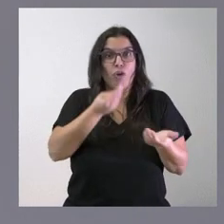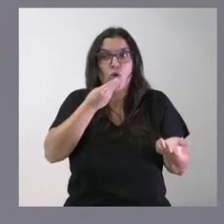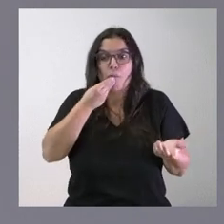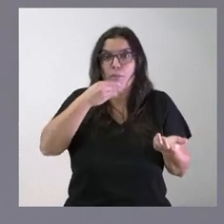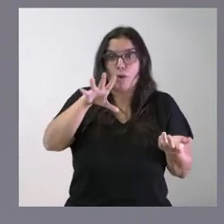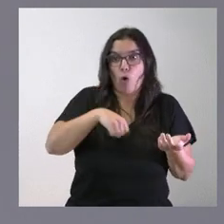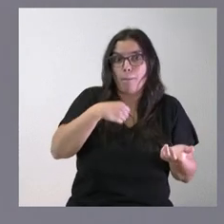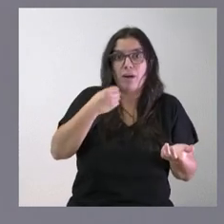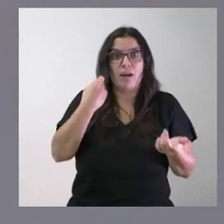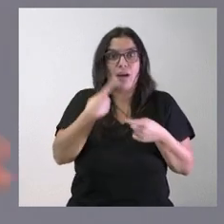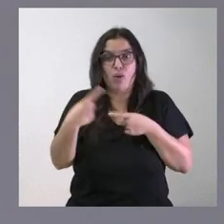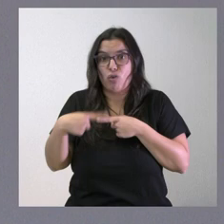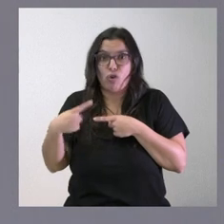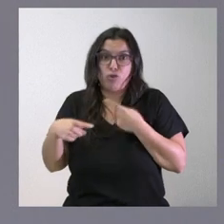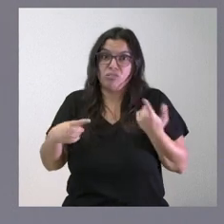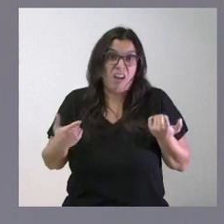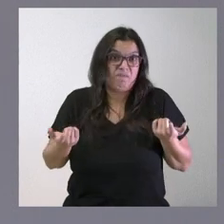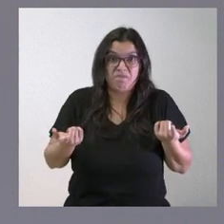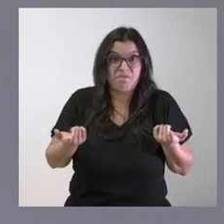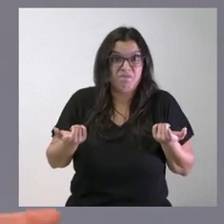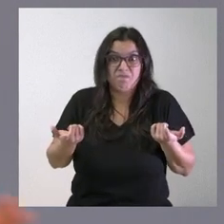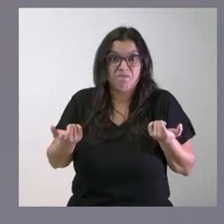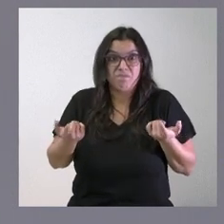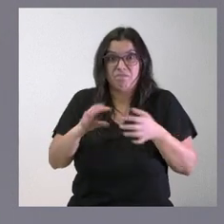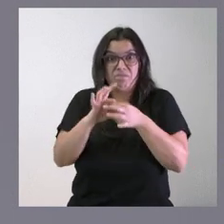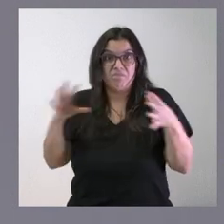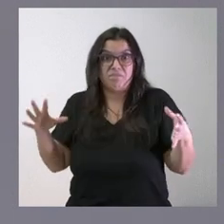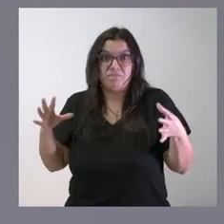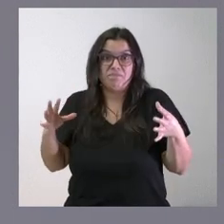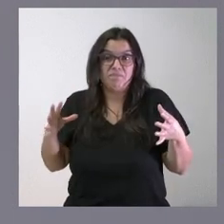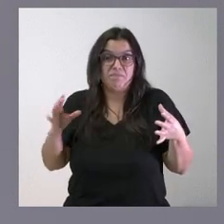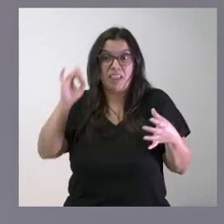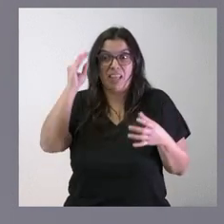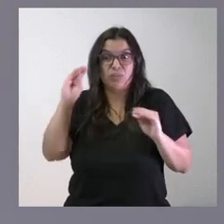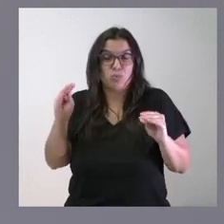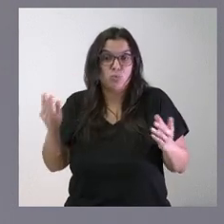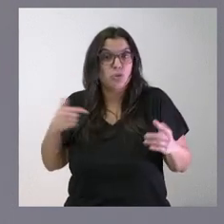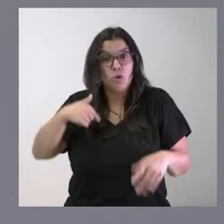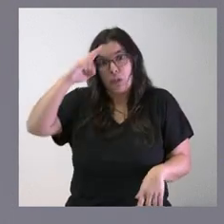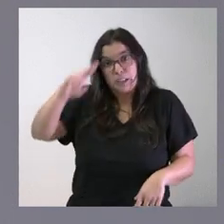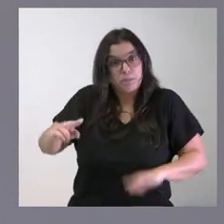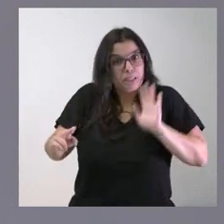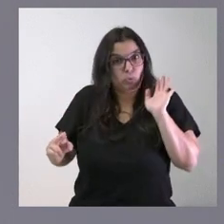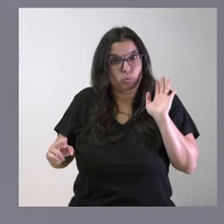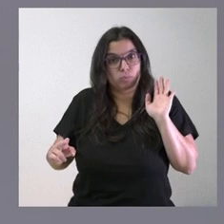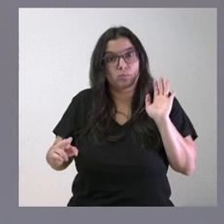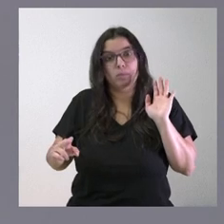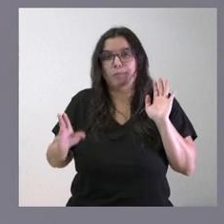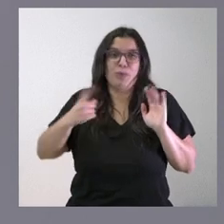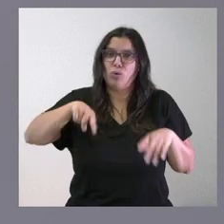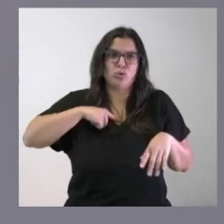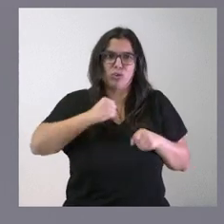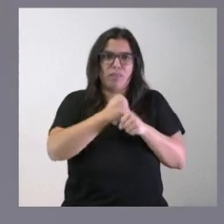la compra en los supermercados no se llevan a cabo con medidas como las que se plantean en esta iniciativa que yo respeto pero nosotros estamos en otra línea